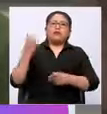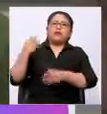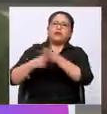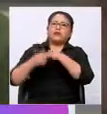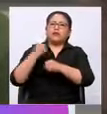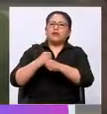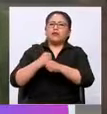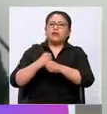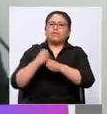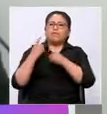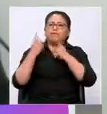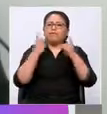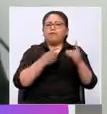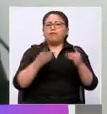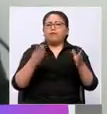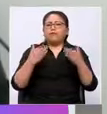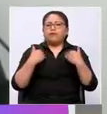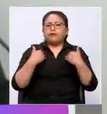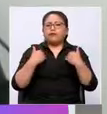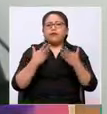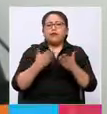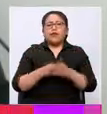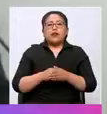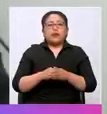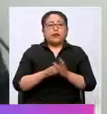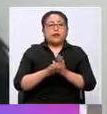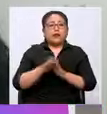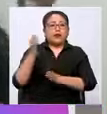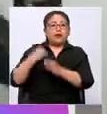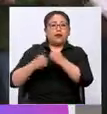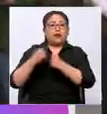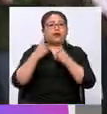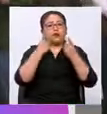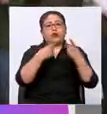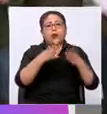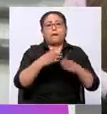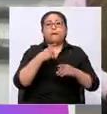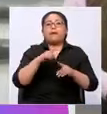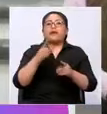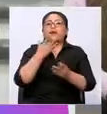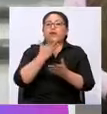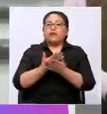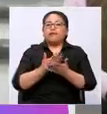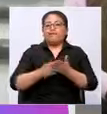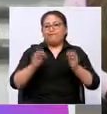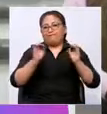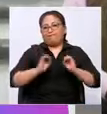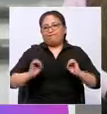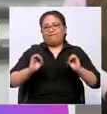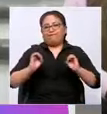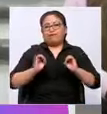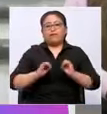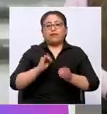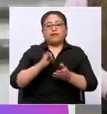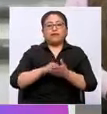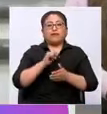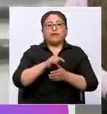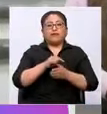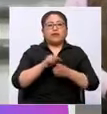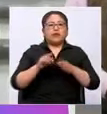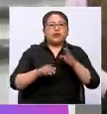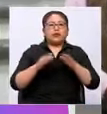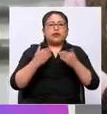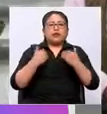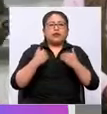periodístico ya, pero que no había tenido avance puesto que estaban ellos en el gobierno, algo que en su momento se ha